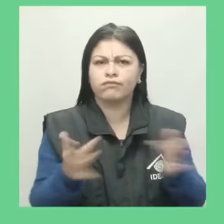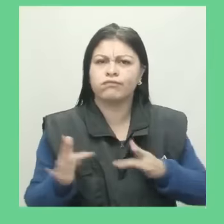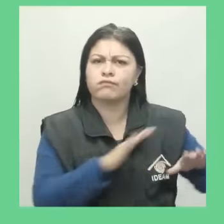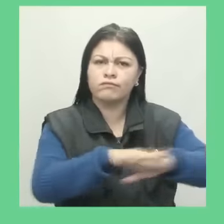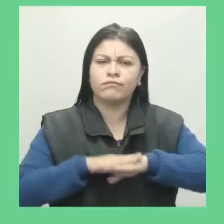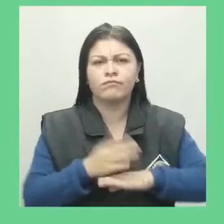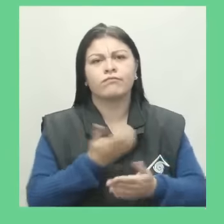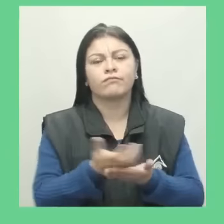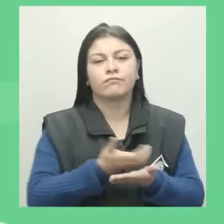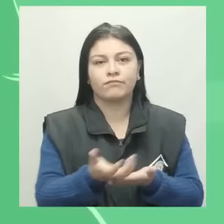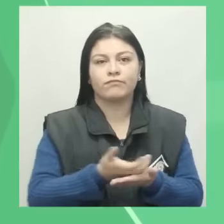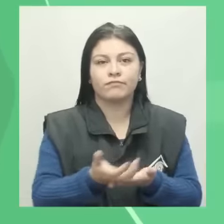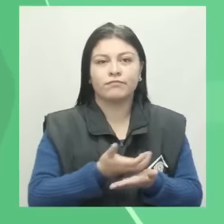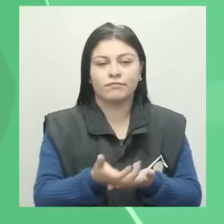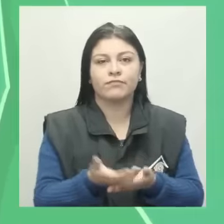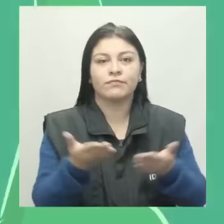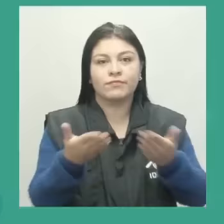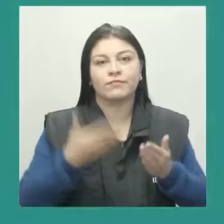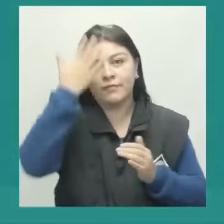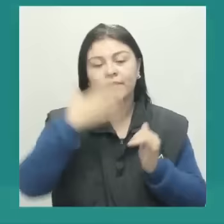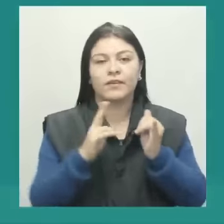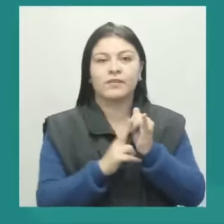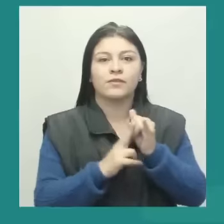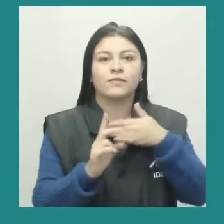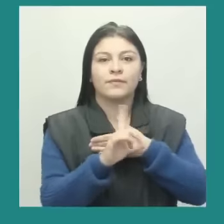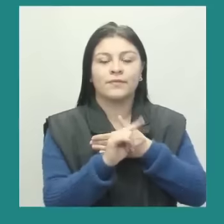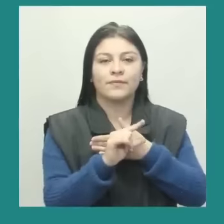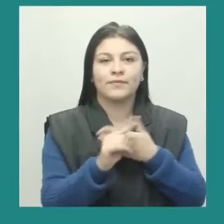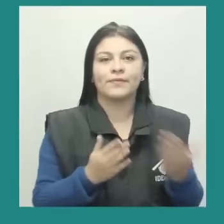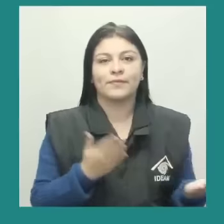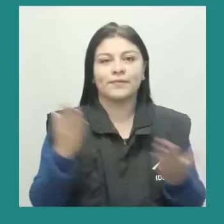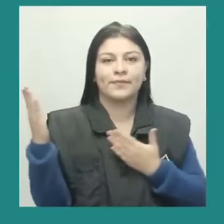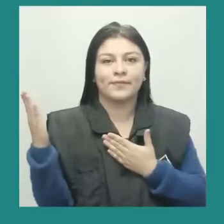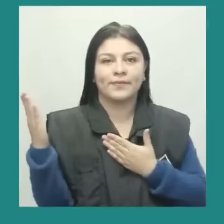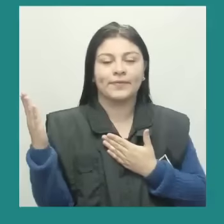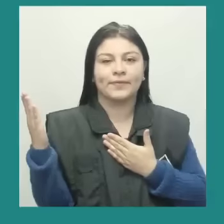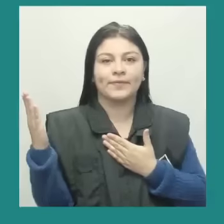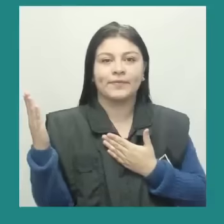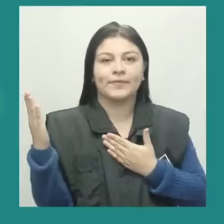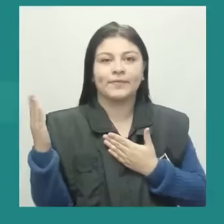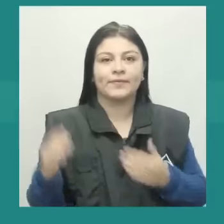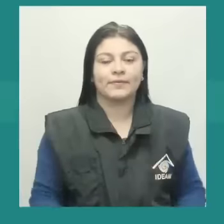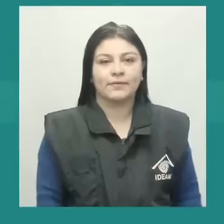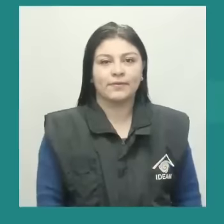detallada, satelital, recomendaciones y muchas opciones de interacción. Síganos a través de nuestras redes sociales.